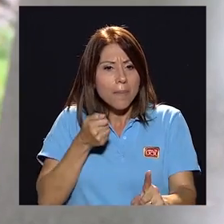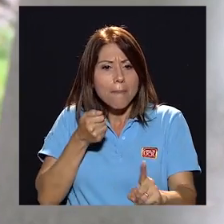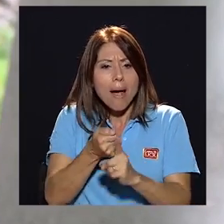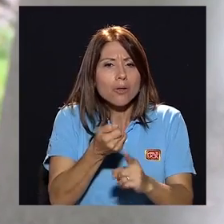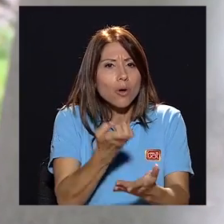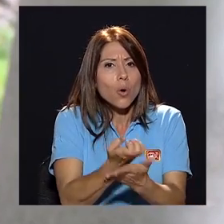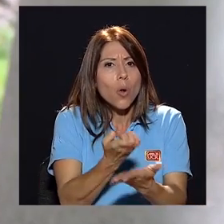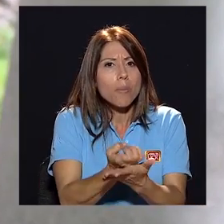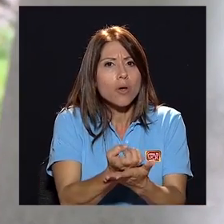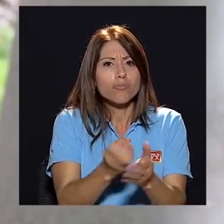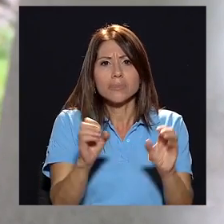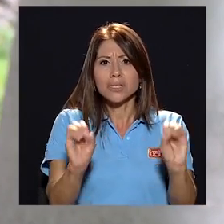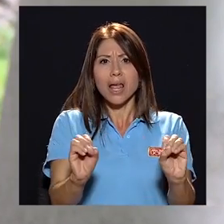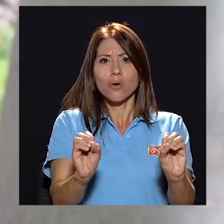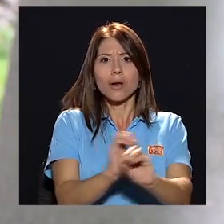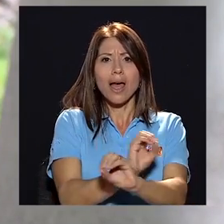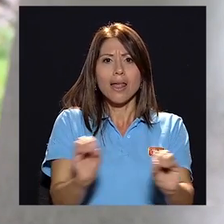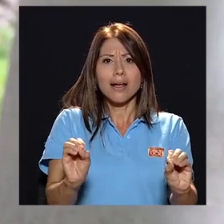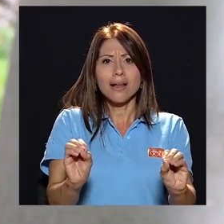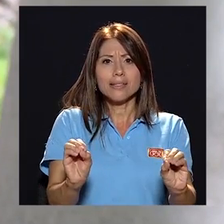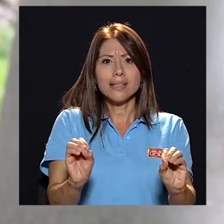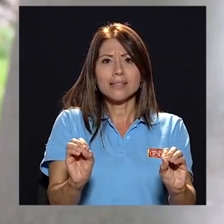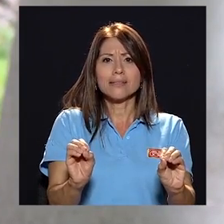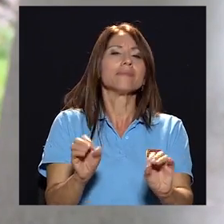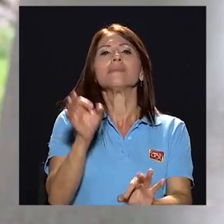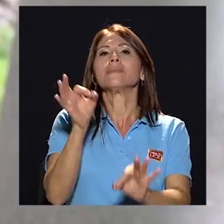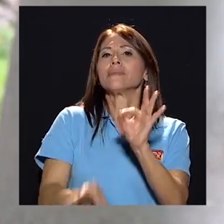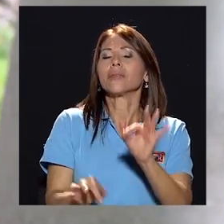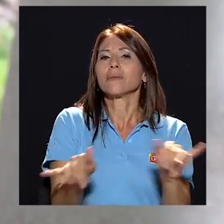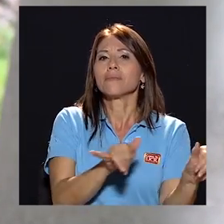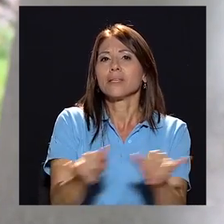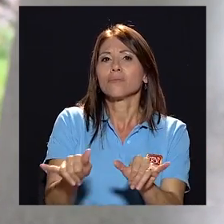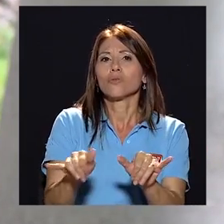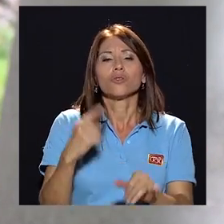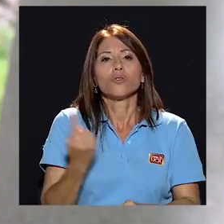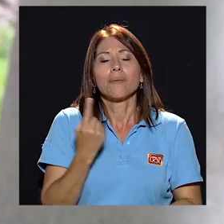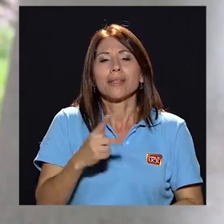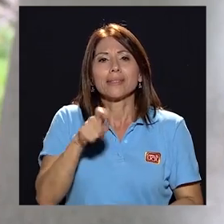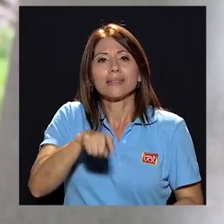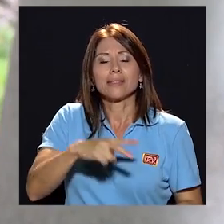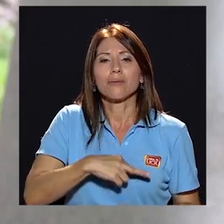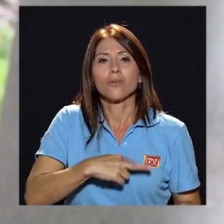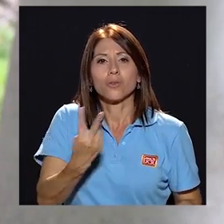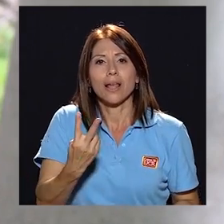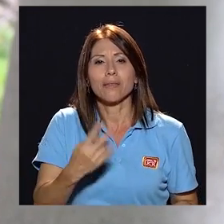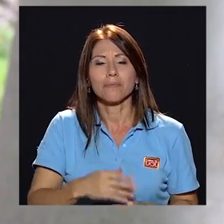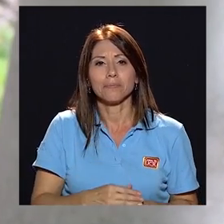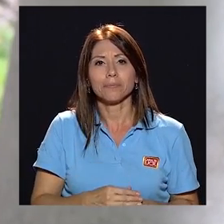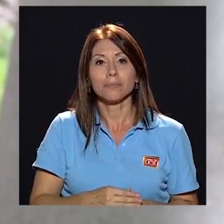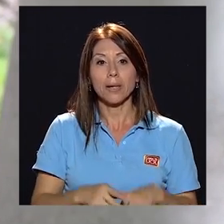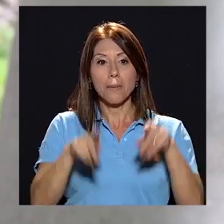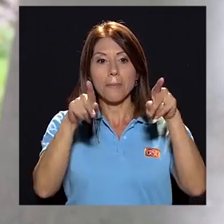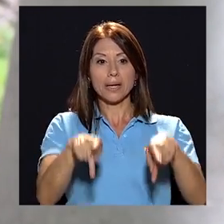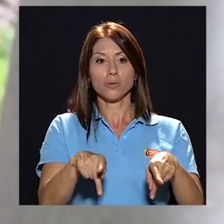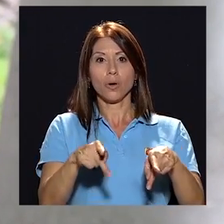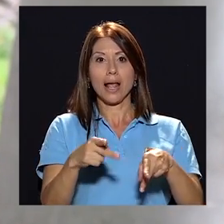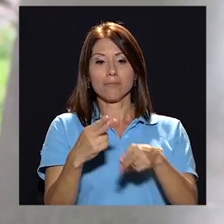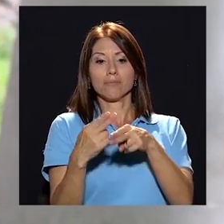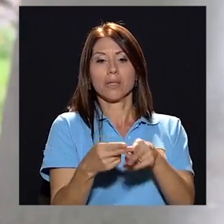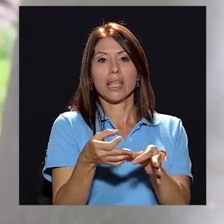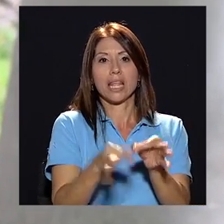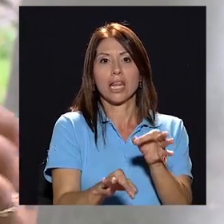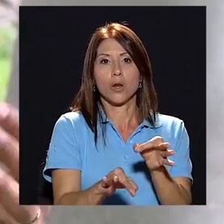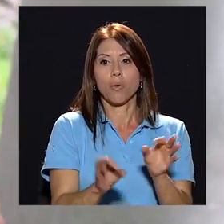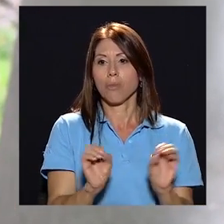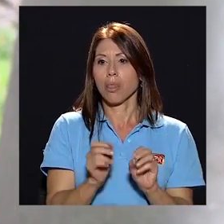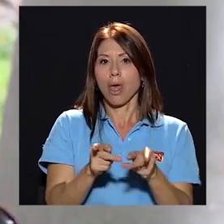nada el impacto económico es el mismo simplemente es una cuestión de voluntad y aquel interino que no tiene plaza o